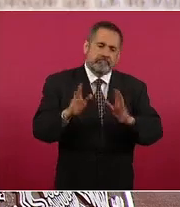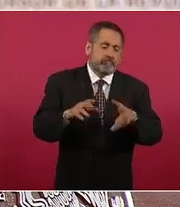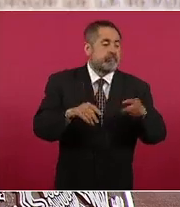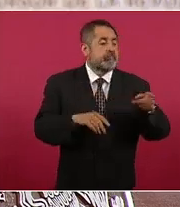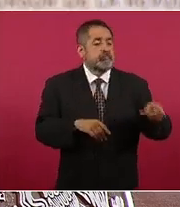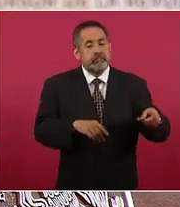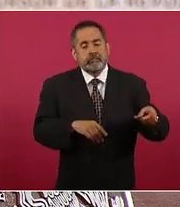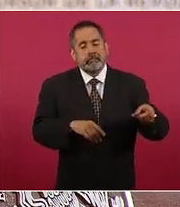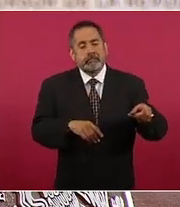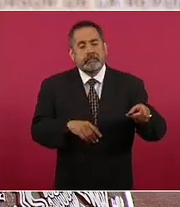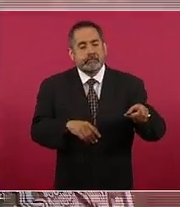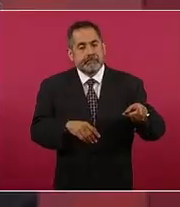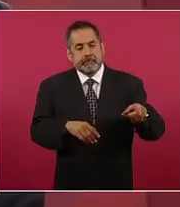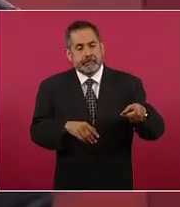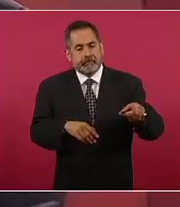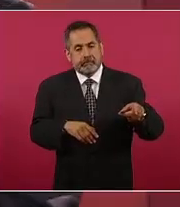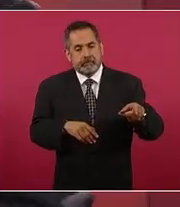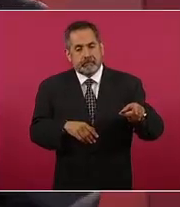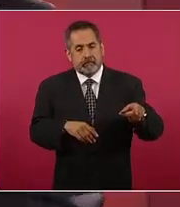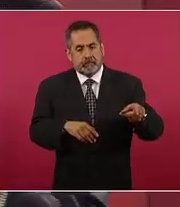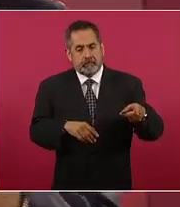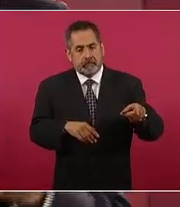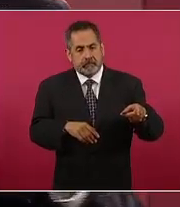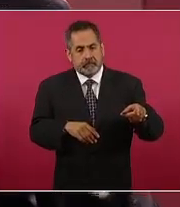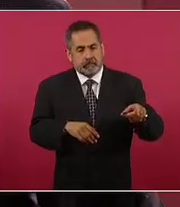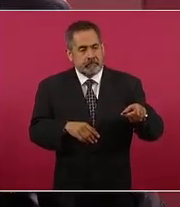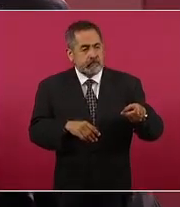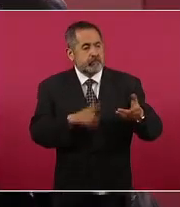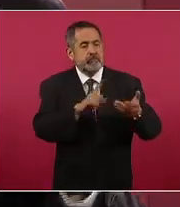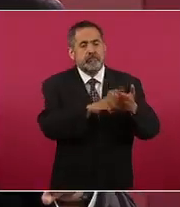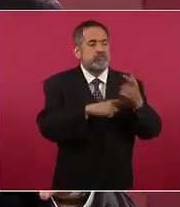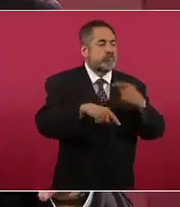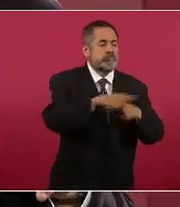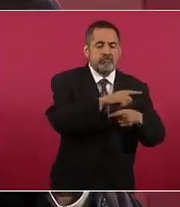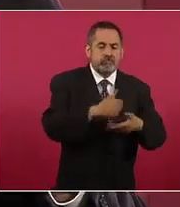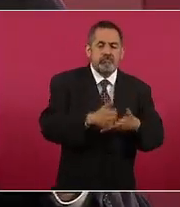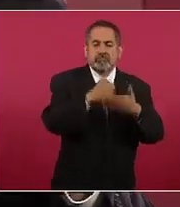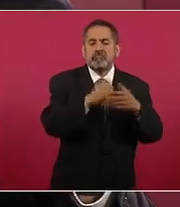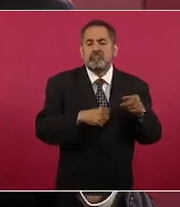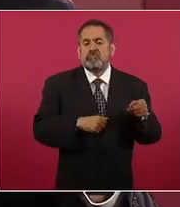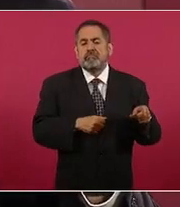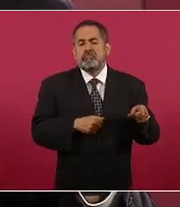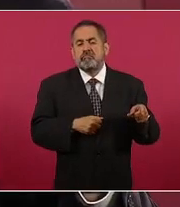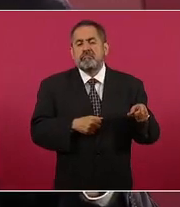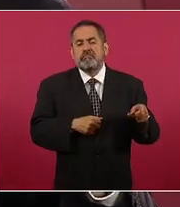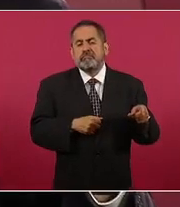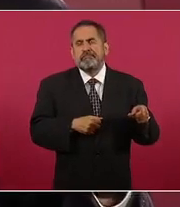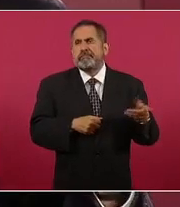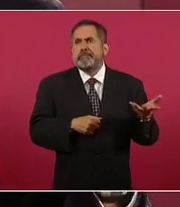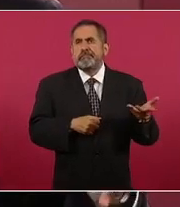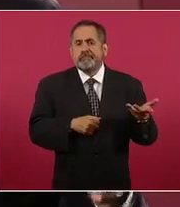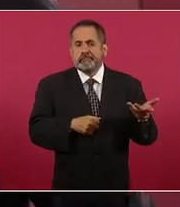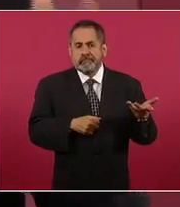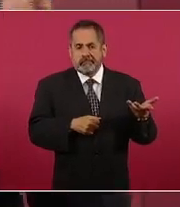que han ayudado a